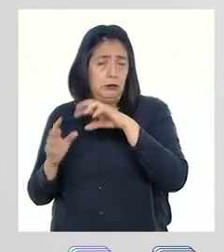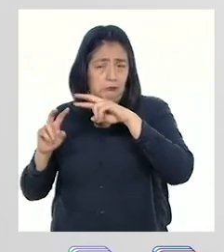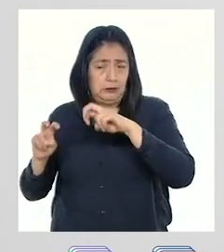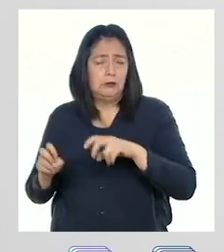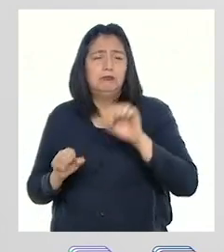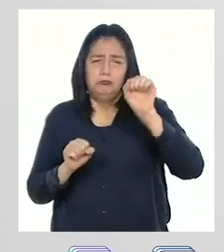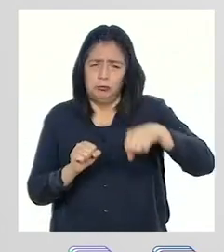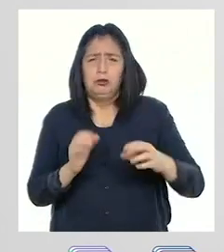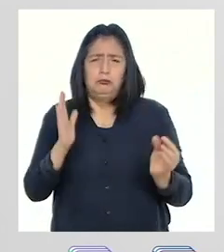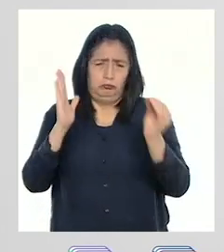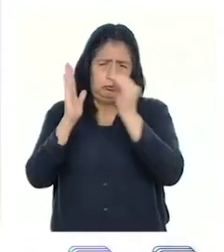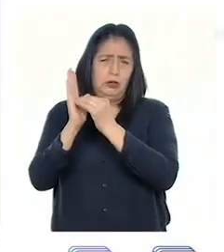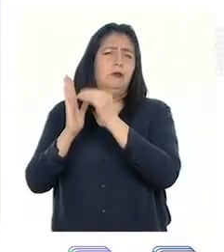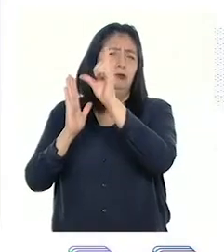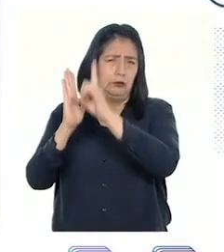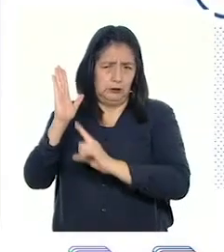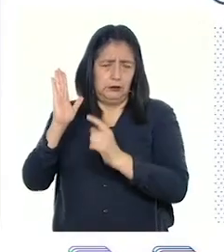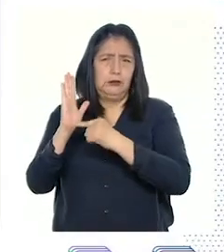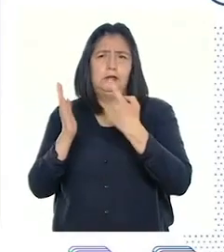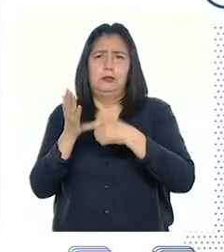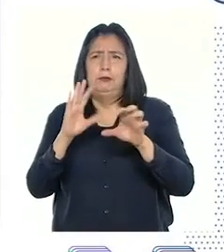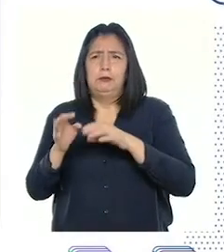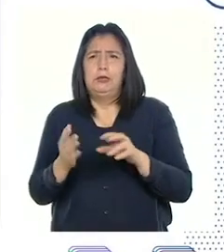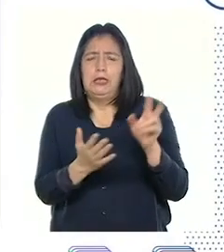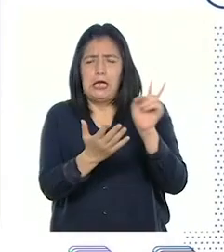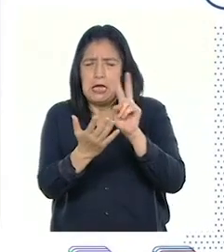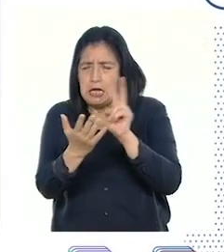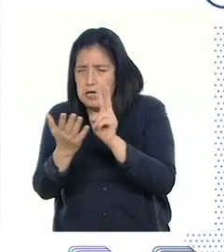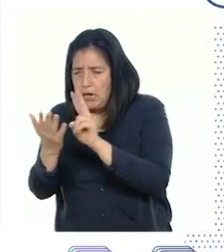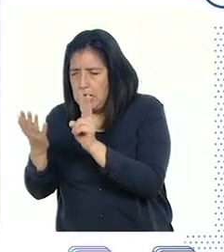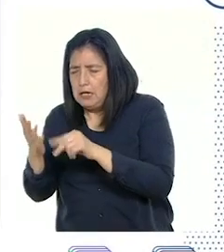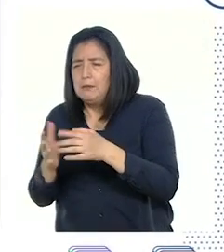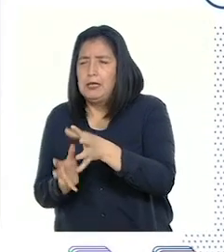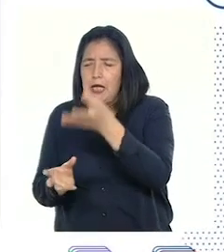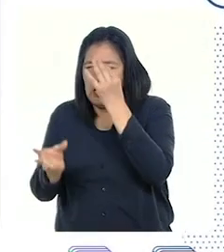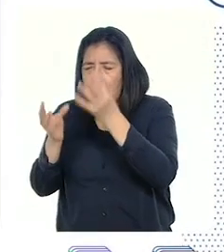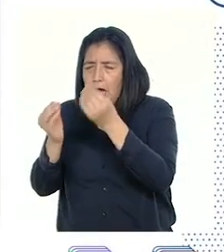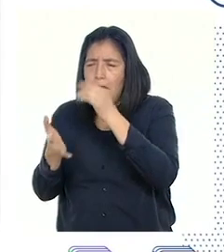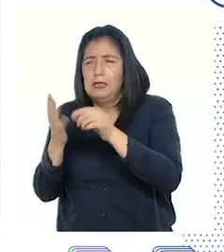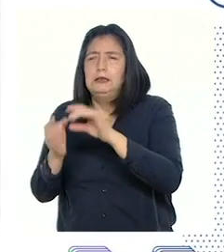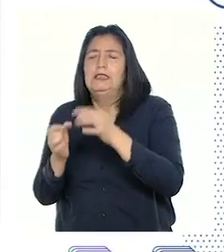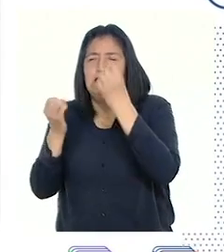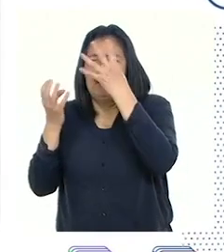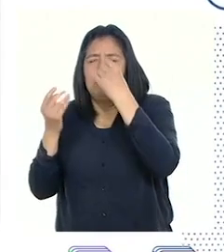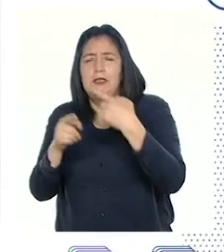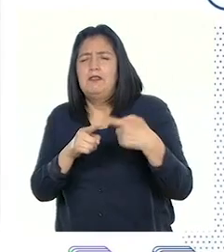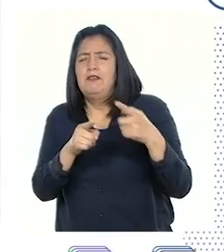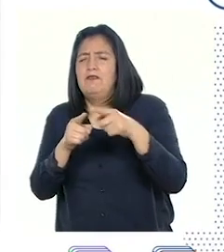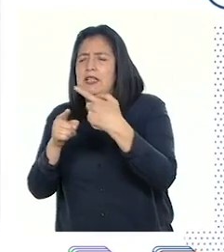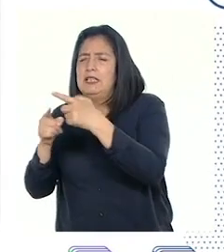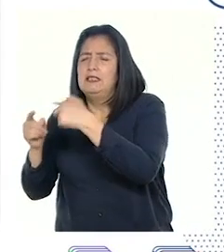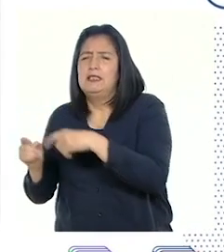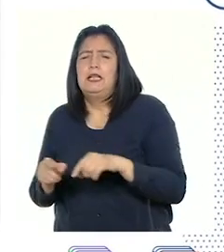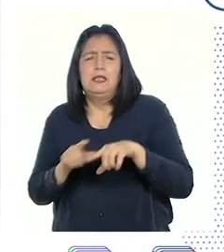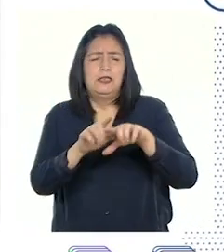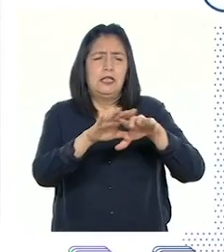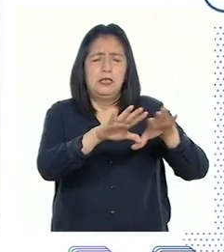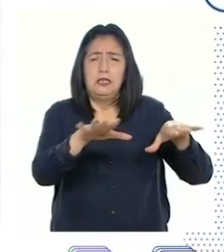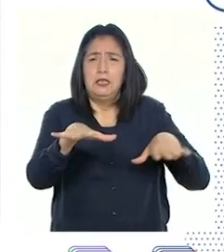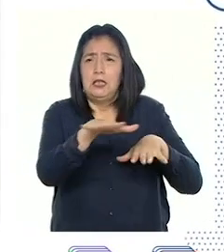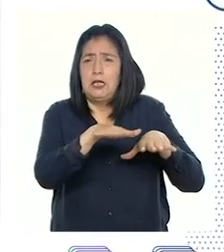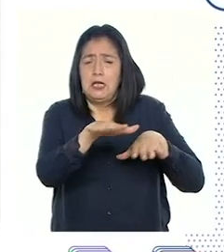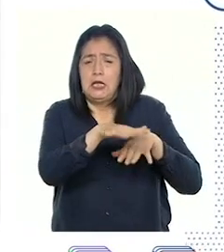en nuestra lista de actividades. Leer para obtener información sobre la diversidad de los ecosistemas